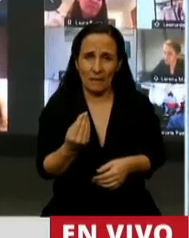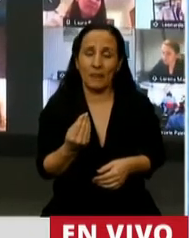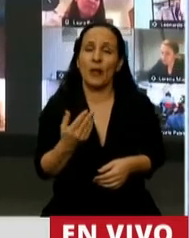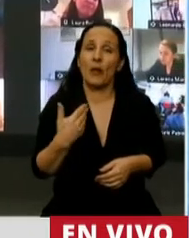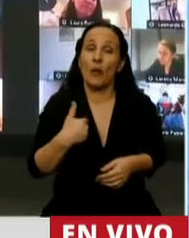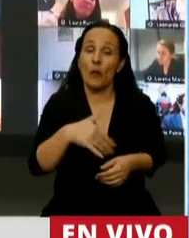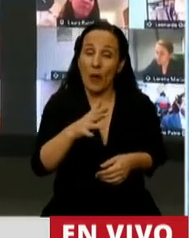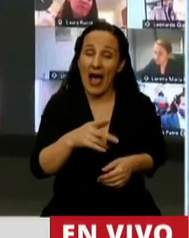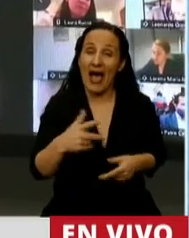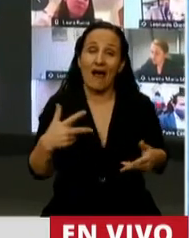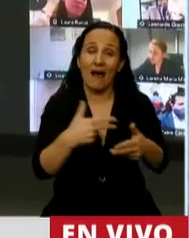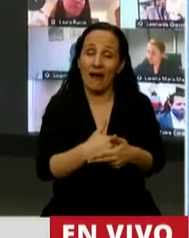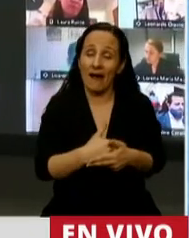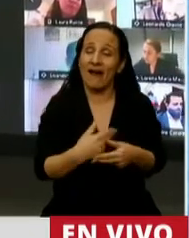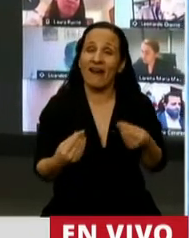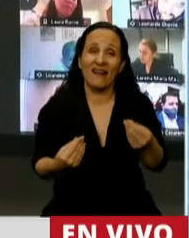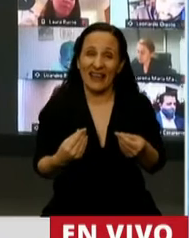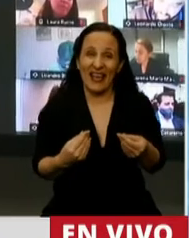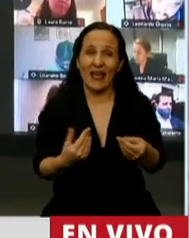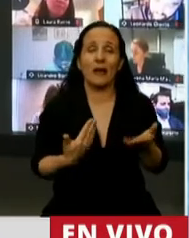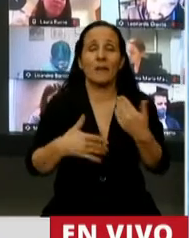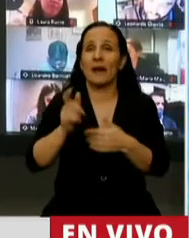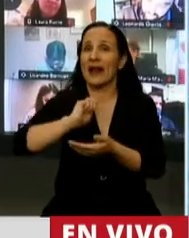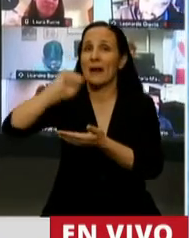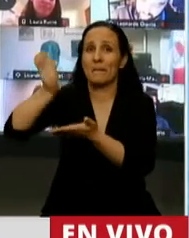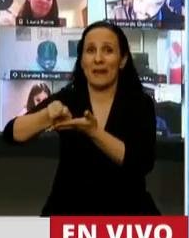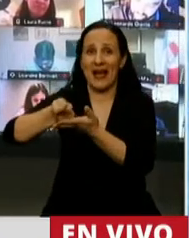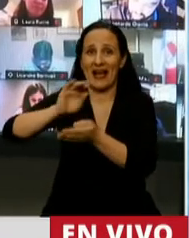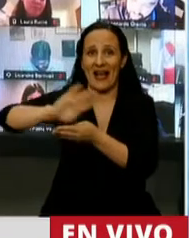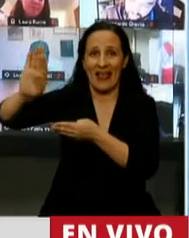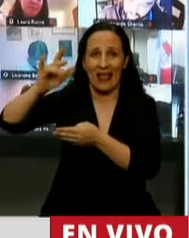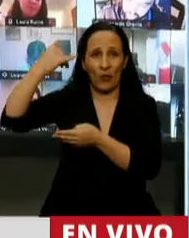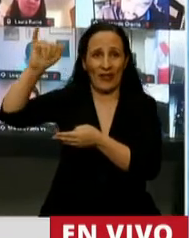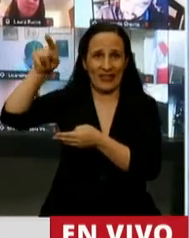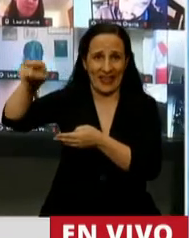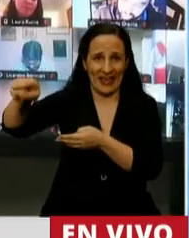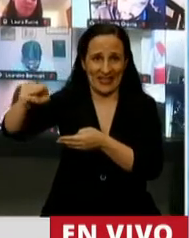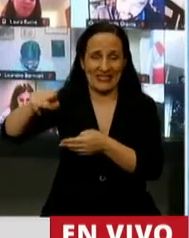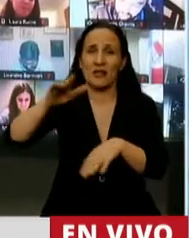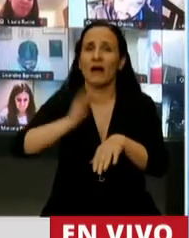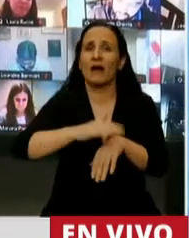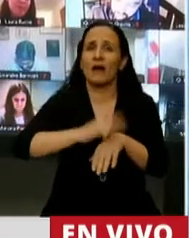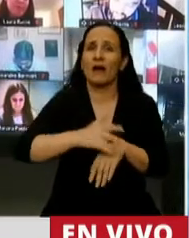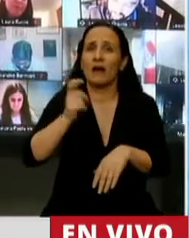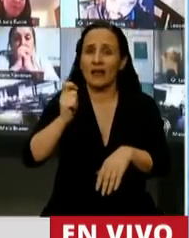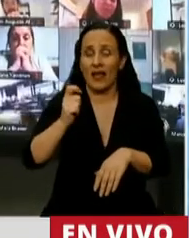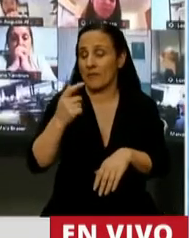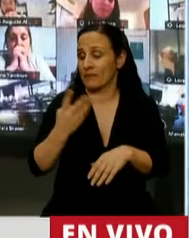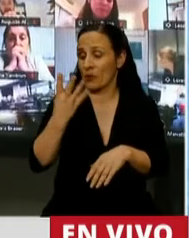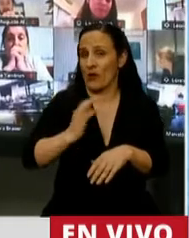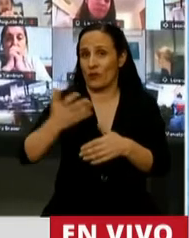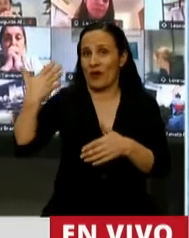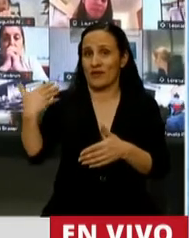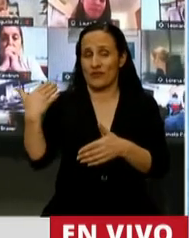lo que vamos a destinar todos los argentinos al pago de la deuda y sus intereses contraídos irresponsablemente en estos cuatro